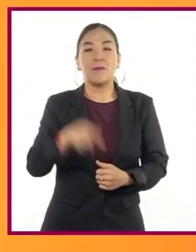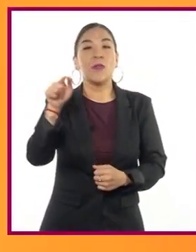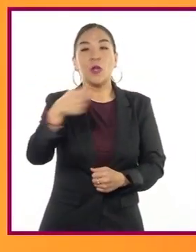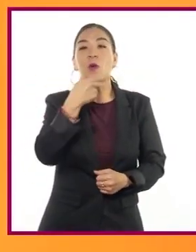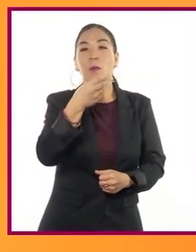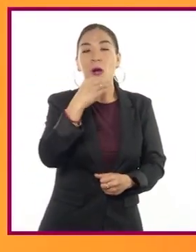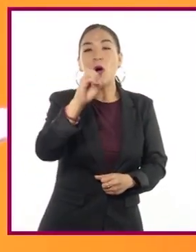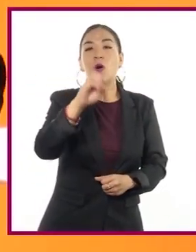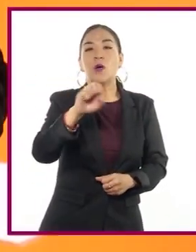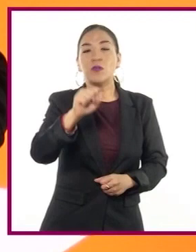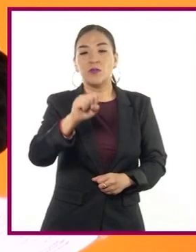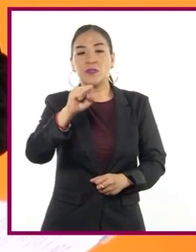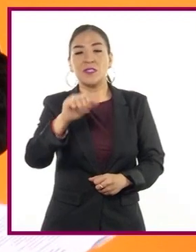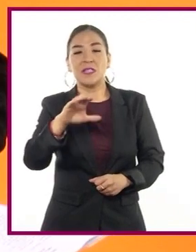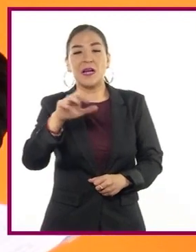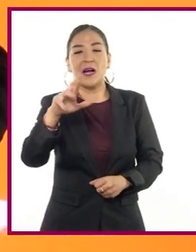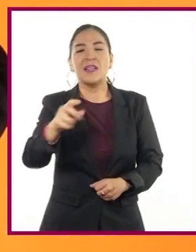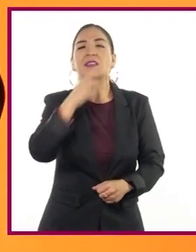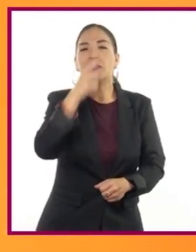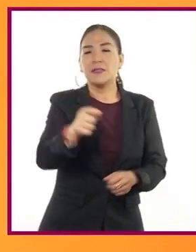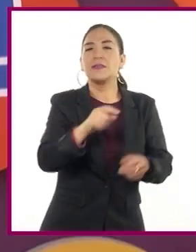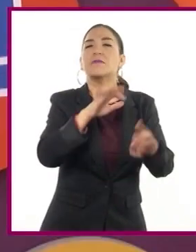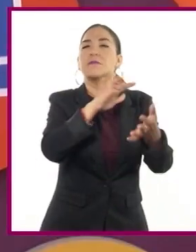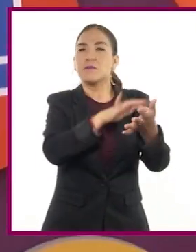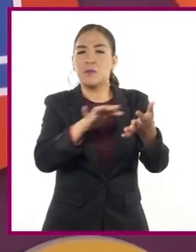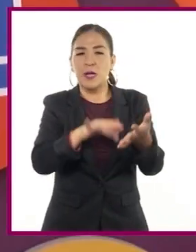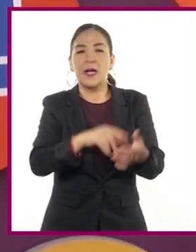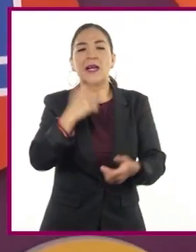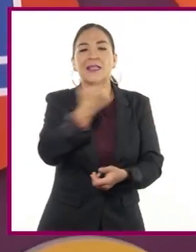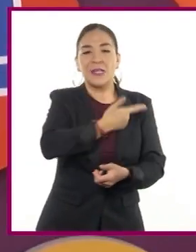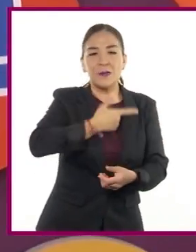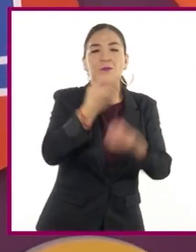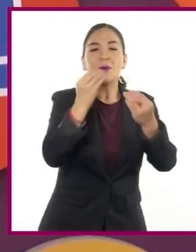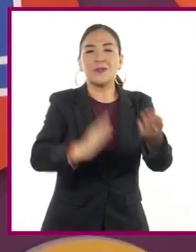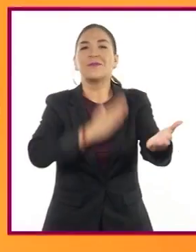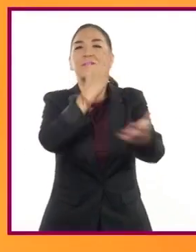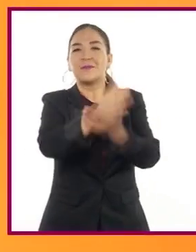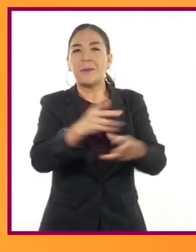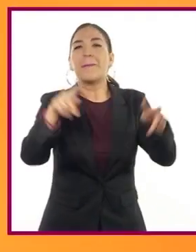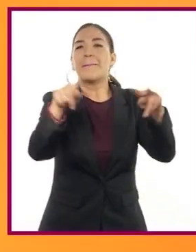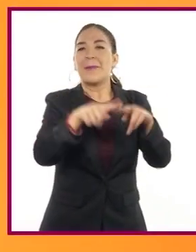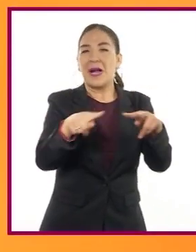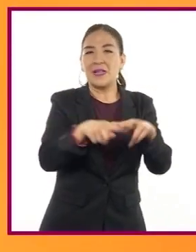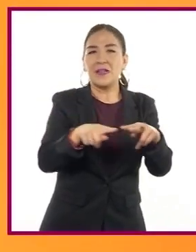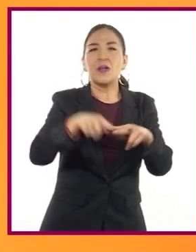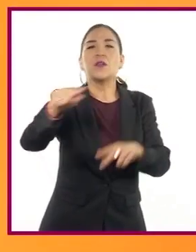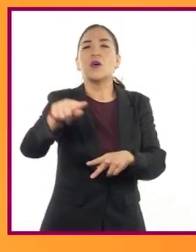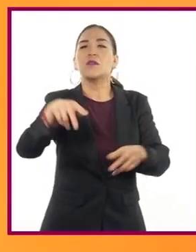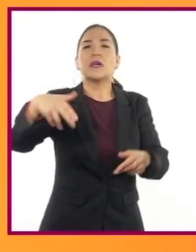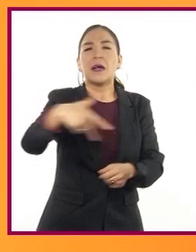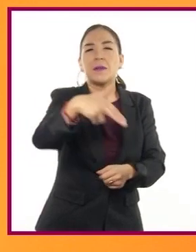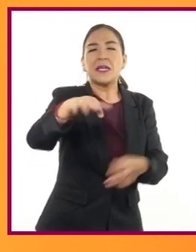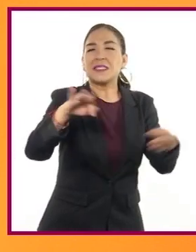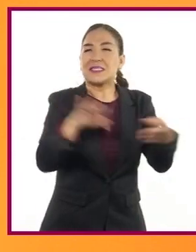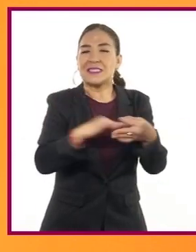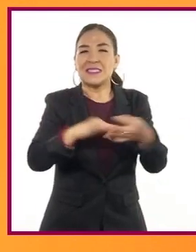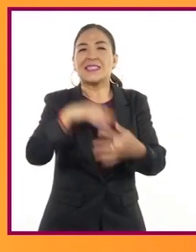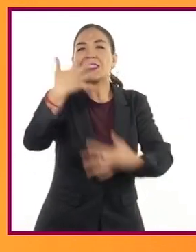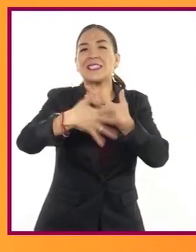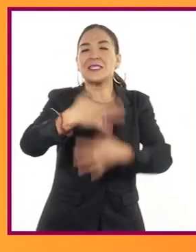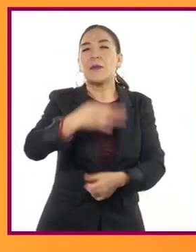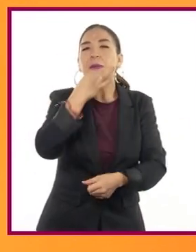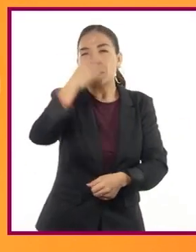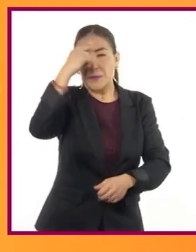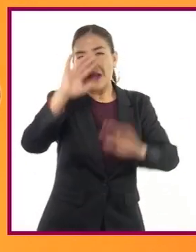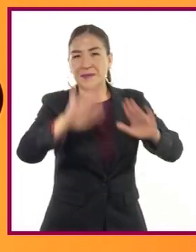Óscar Omar nos escribe que le gusta mucho ir al parque. Camina aproximadamente 15 minutos para llegar.